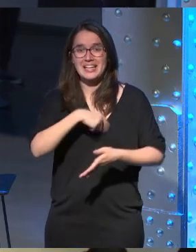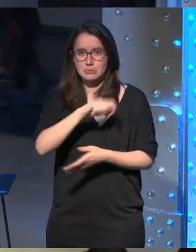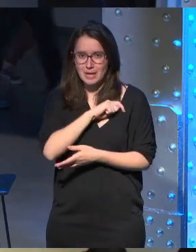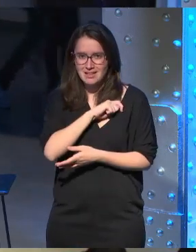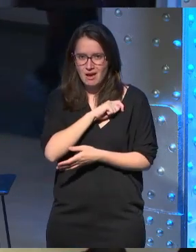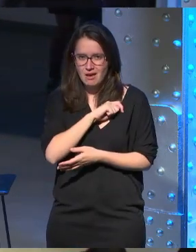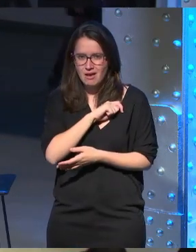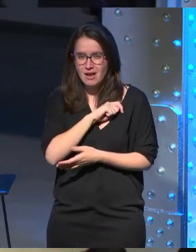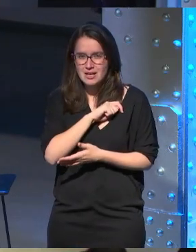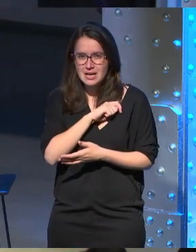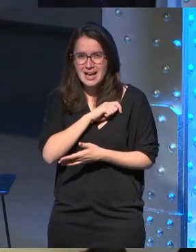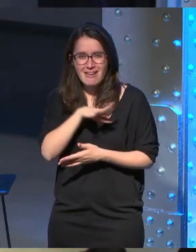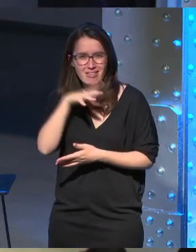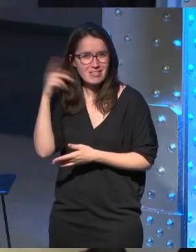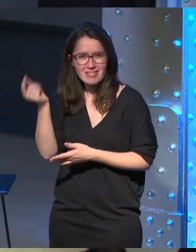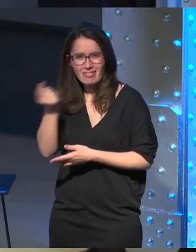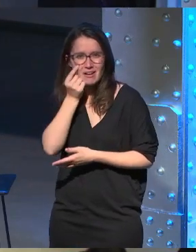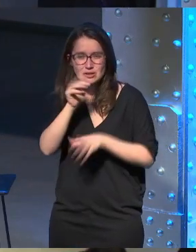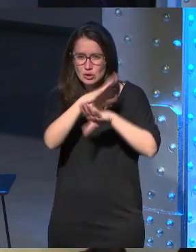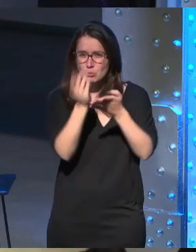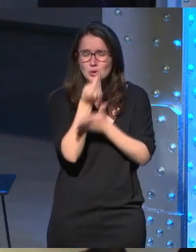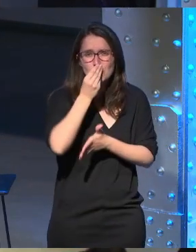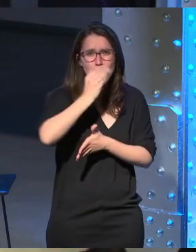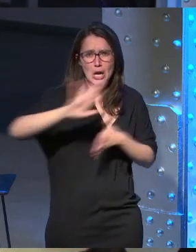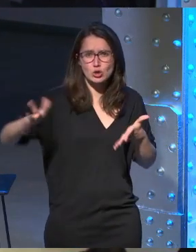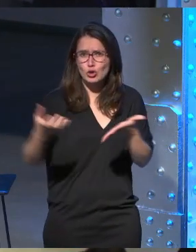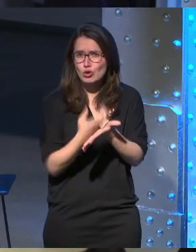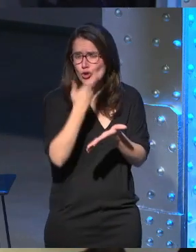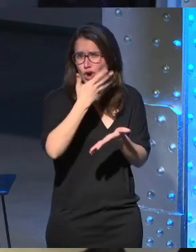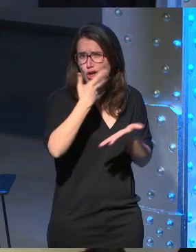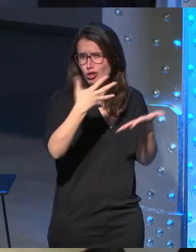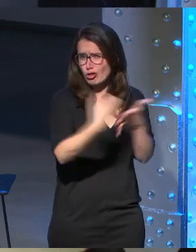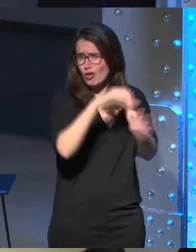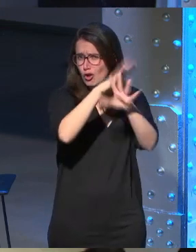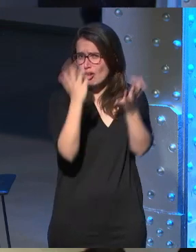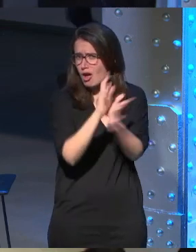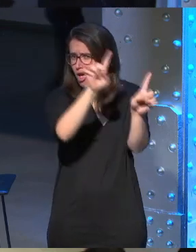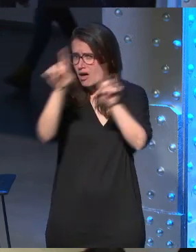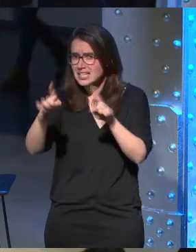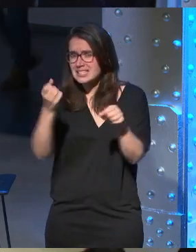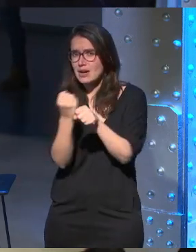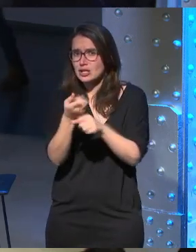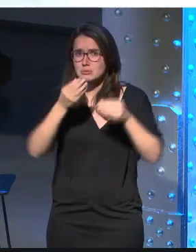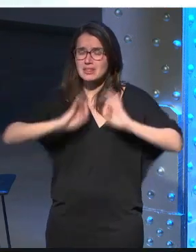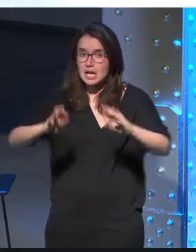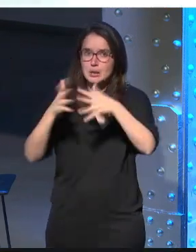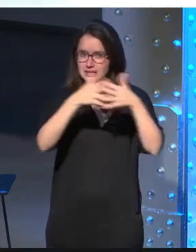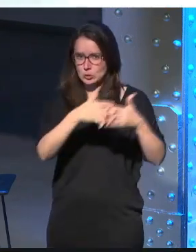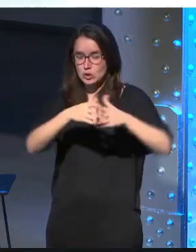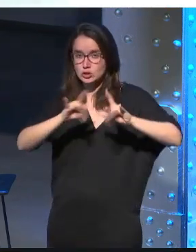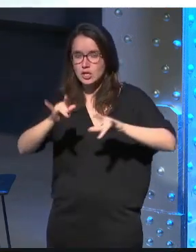tenemos el mayor talento del mundo y conozco todos los mercados trabajamos sobre todo en Estados Unidos y trabajamos en otros mercados pero